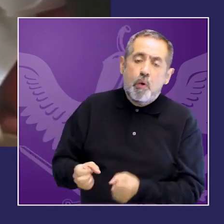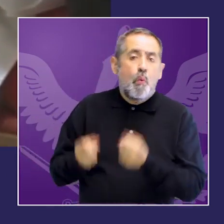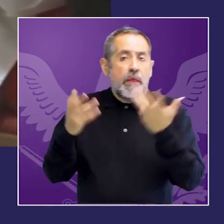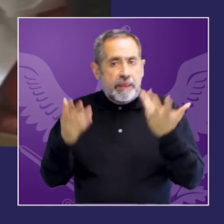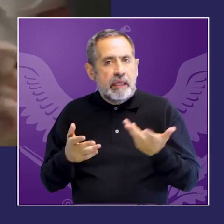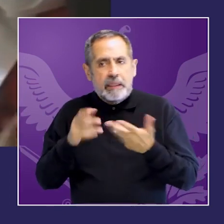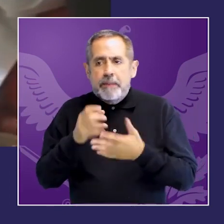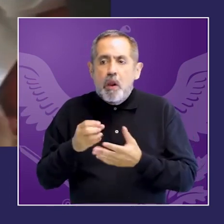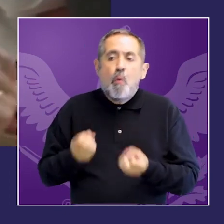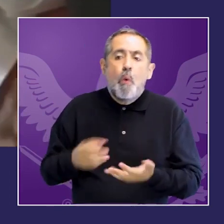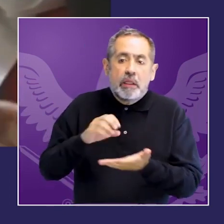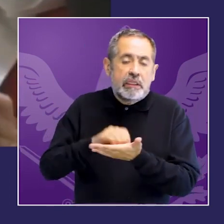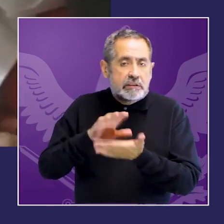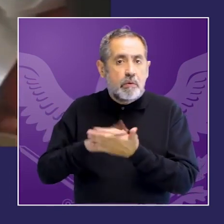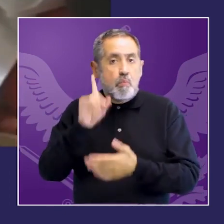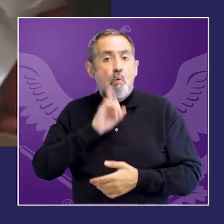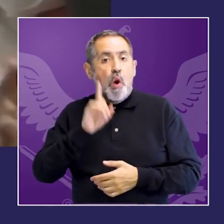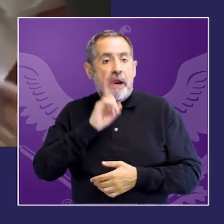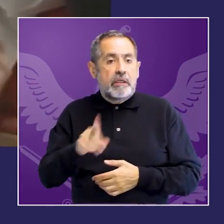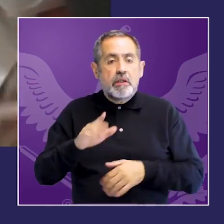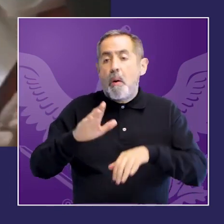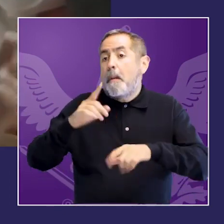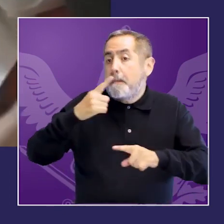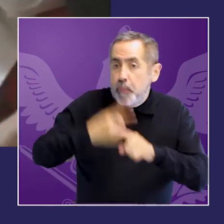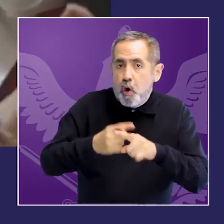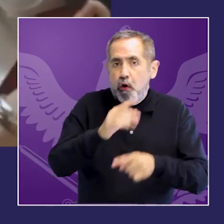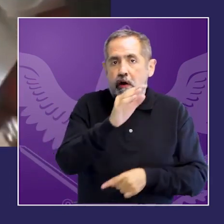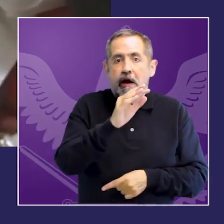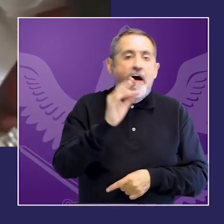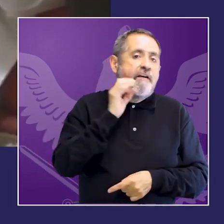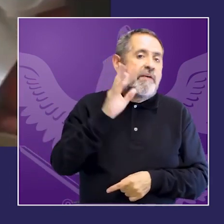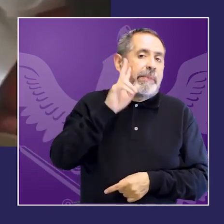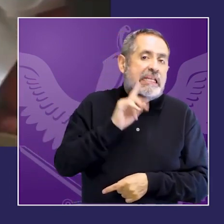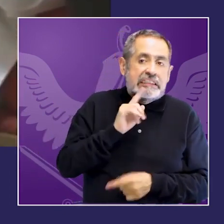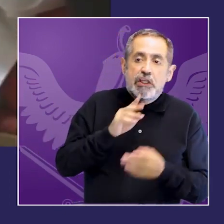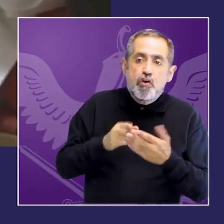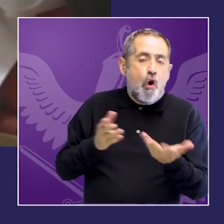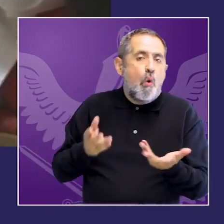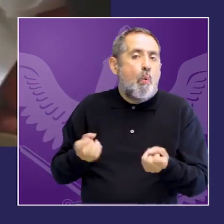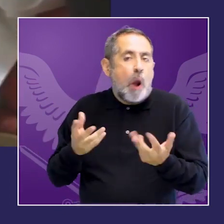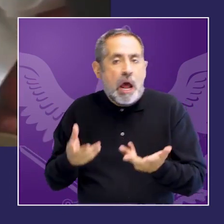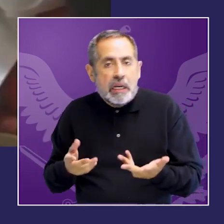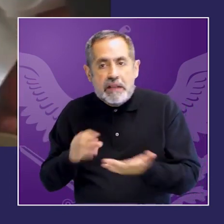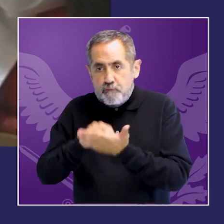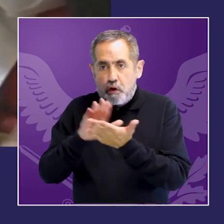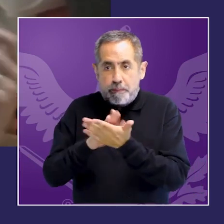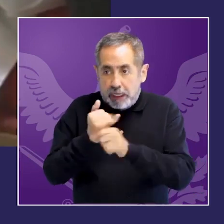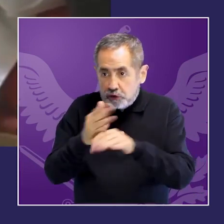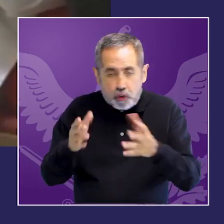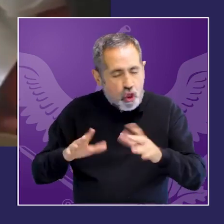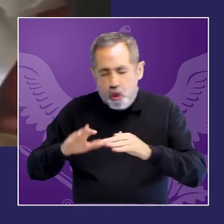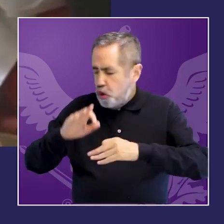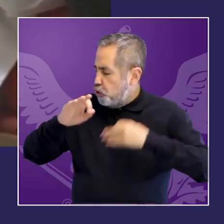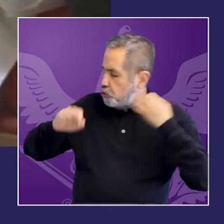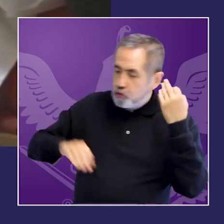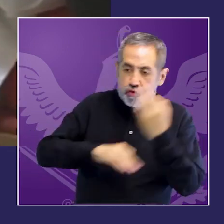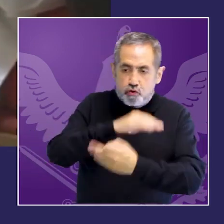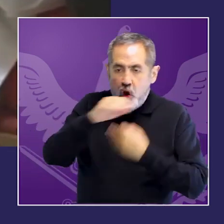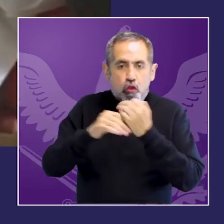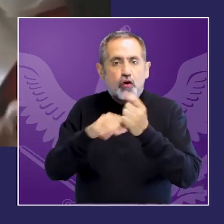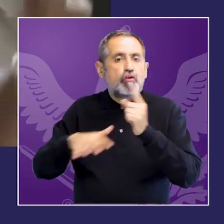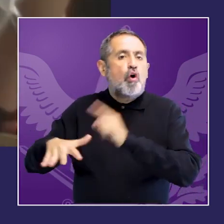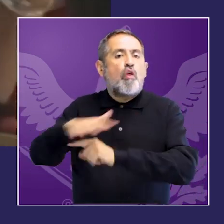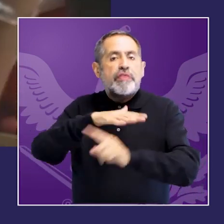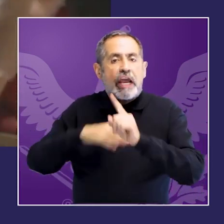levantar solo información sobre el número de mujeres que mueren víctimas del femicidio feminicidio sino levantar información